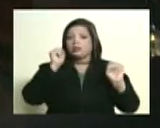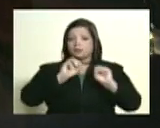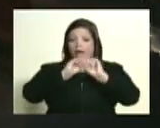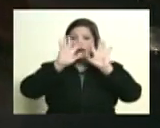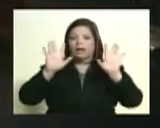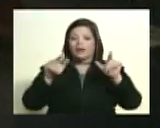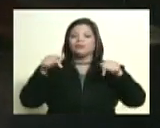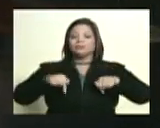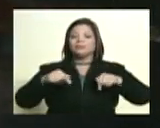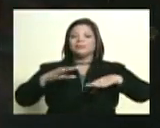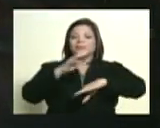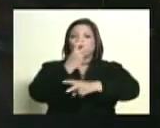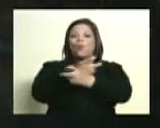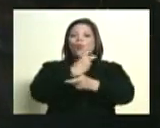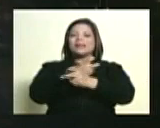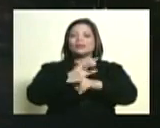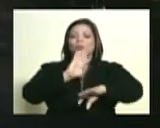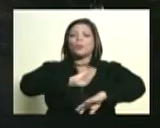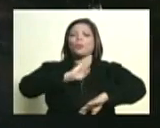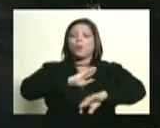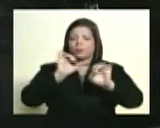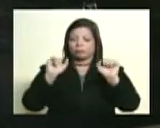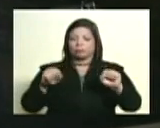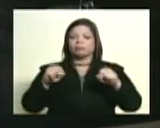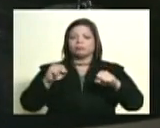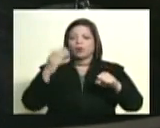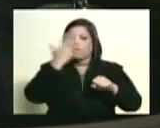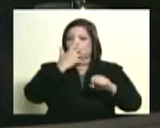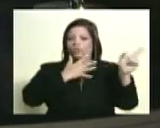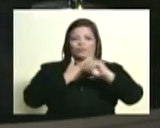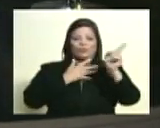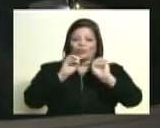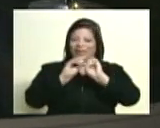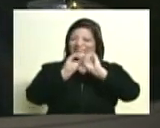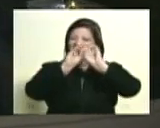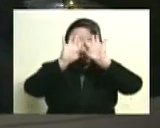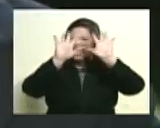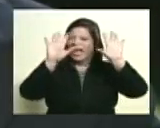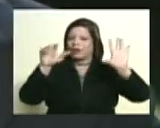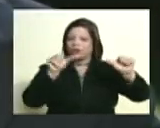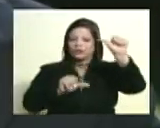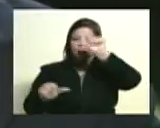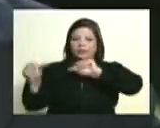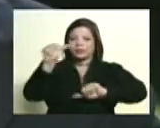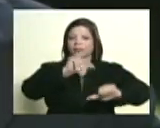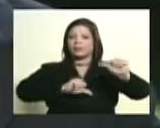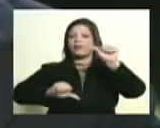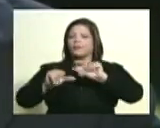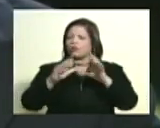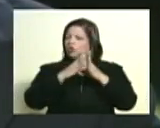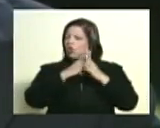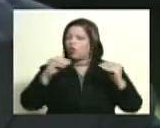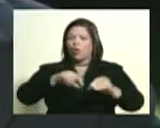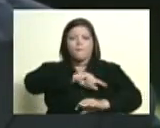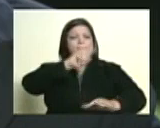son los restos del libertador, esos que están allí, no hay la menor duda de hoy, pruebas científicas, históricas, de todo tipo.